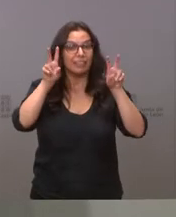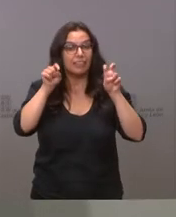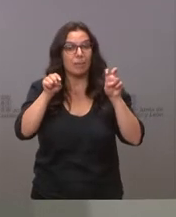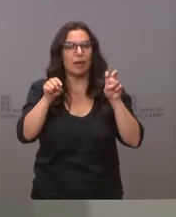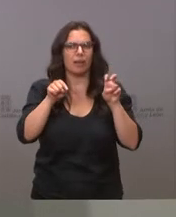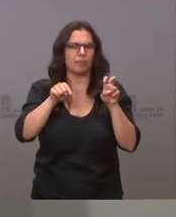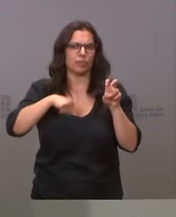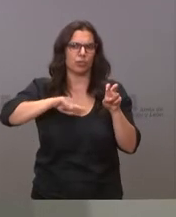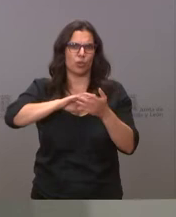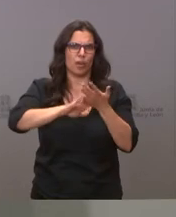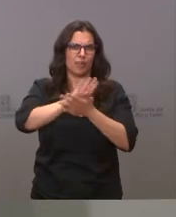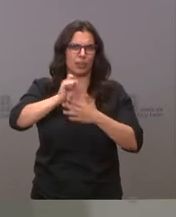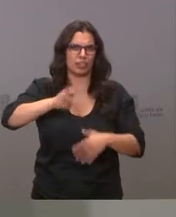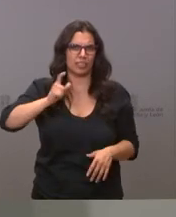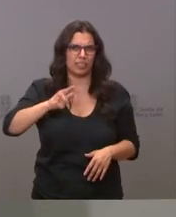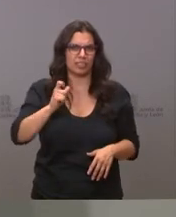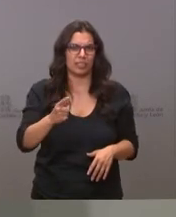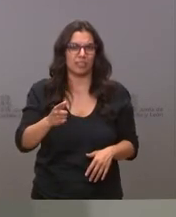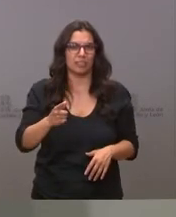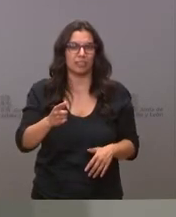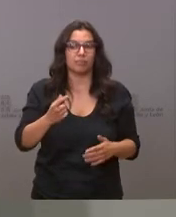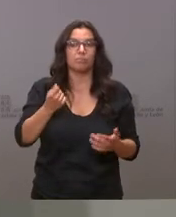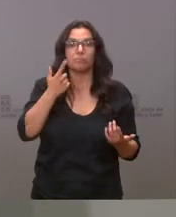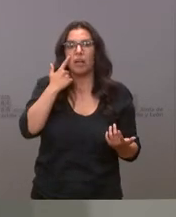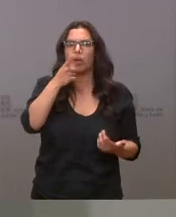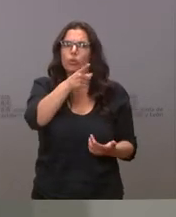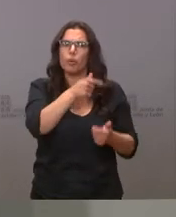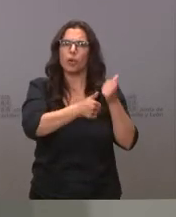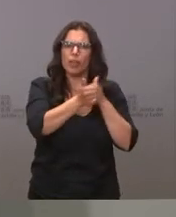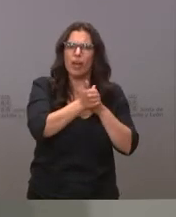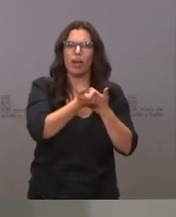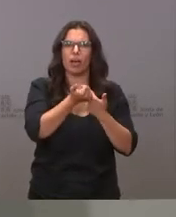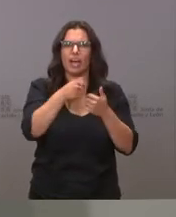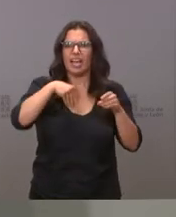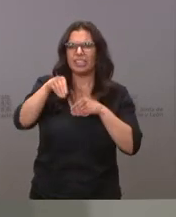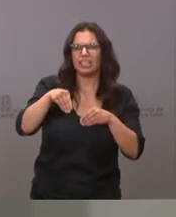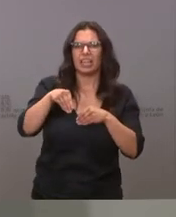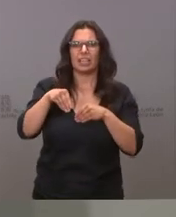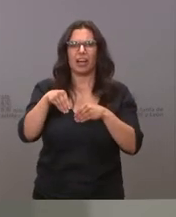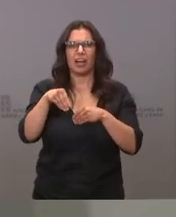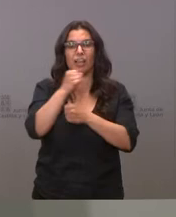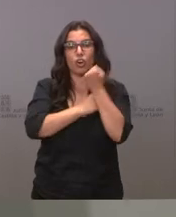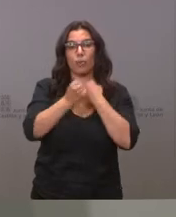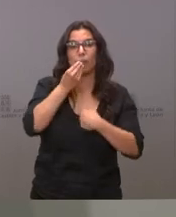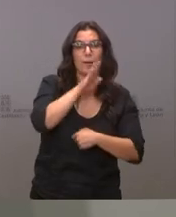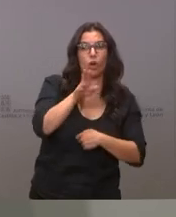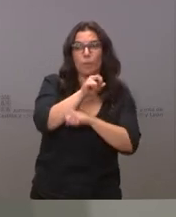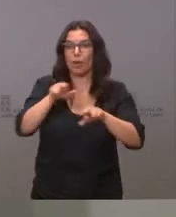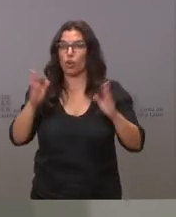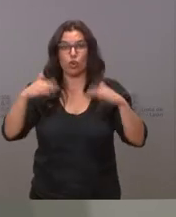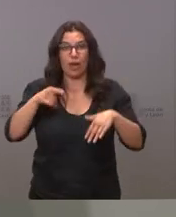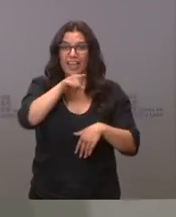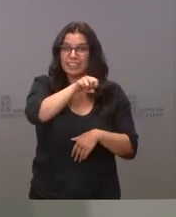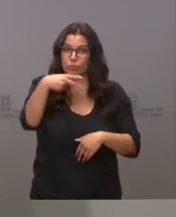hemos hablado muchas veces de ello, es que ustedes han primado, no hay estrategias económicas mejores o peores. Este es el resultado de las